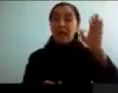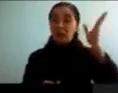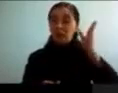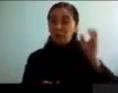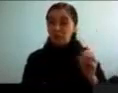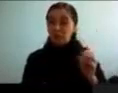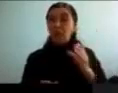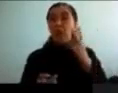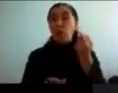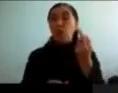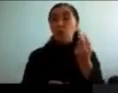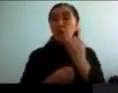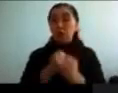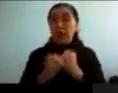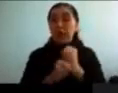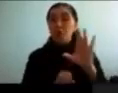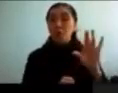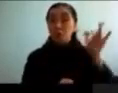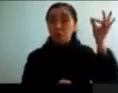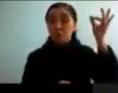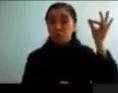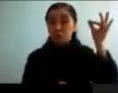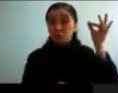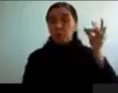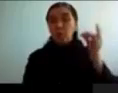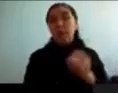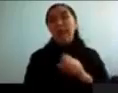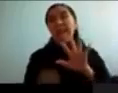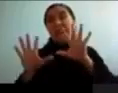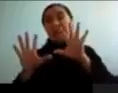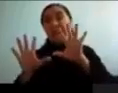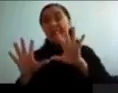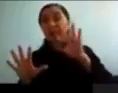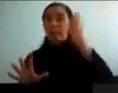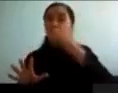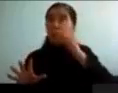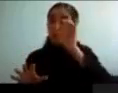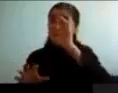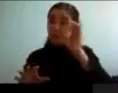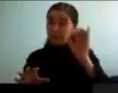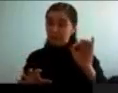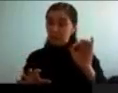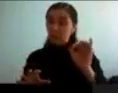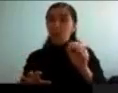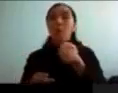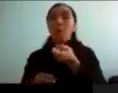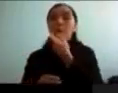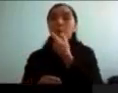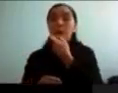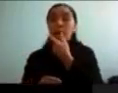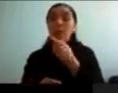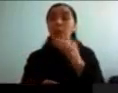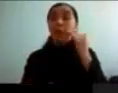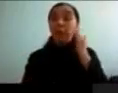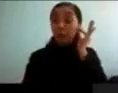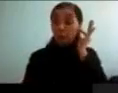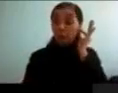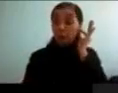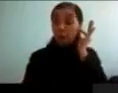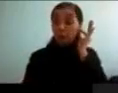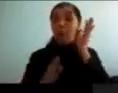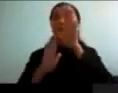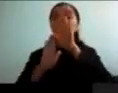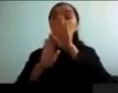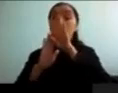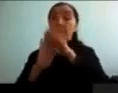12 años. Y los medicados están en torno al 10%. Pero una cosa interesante es en el caso de las niñas es mucho más bajo. Una pregunta